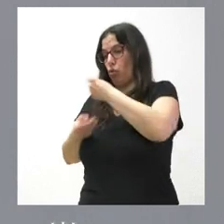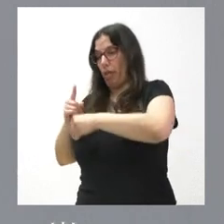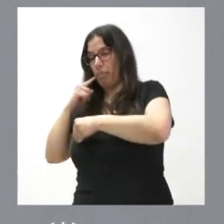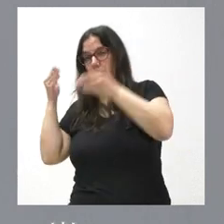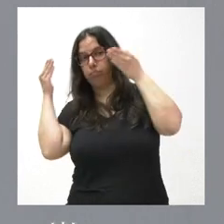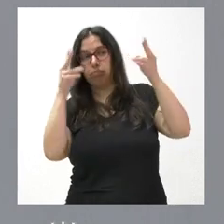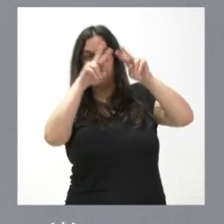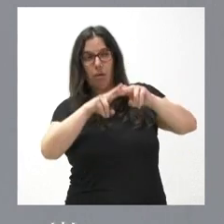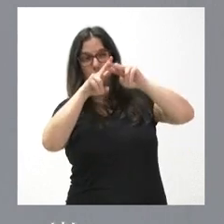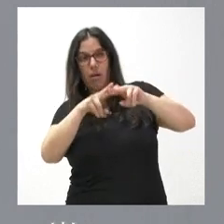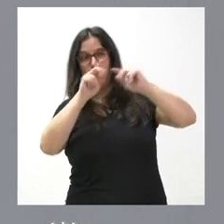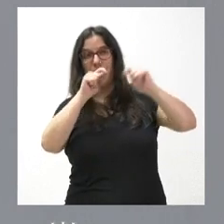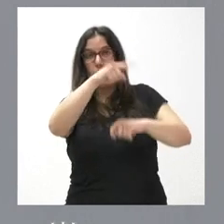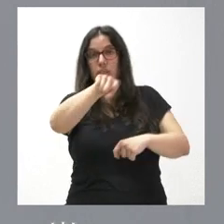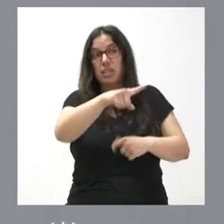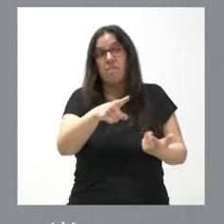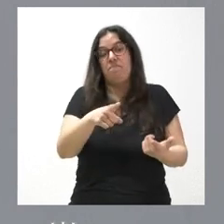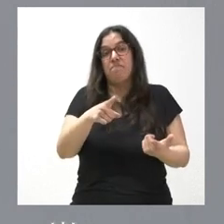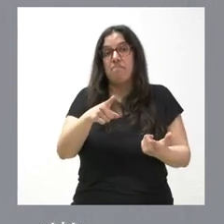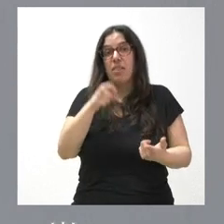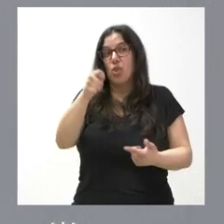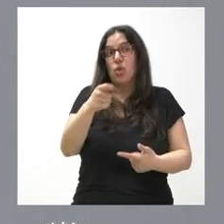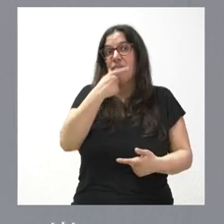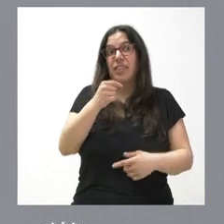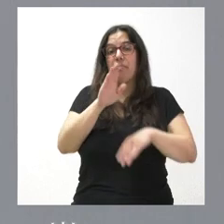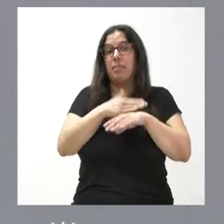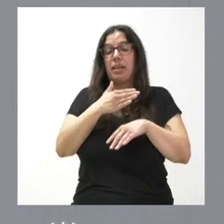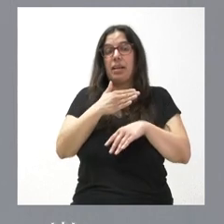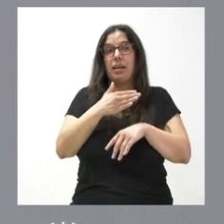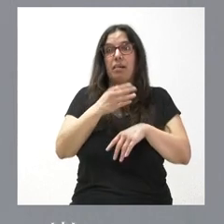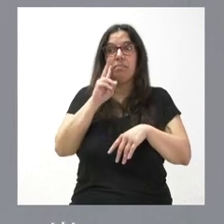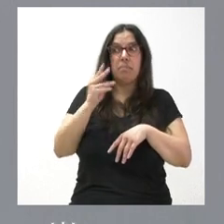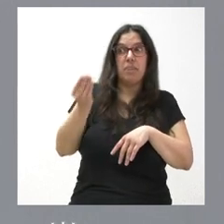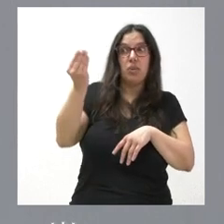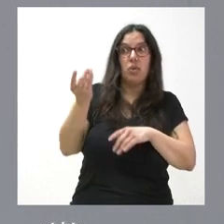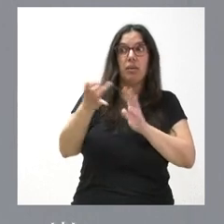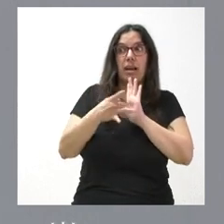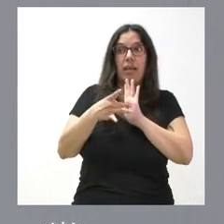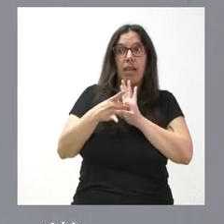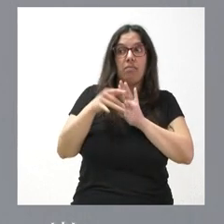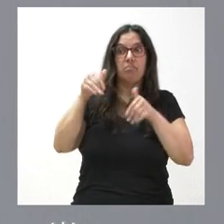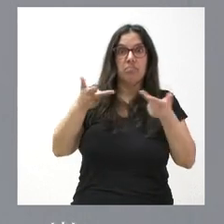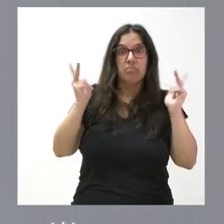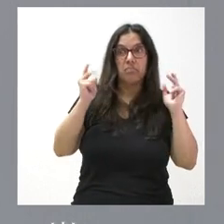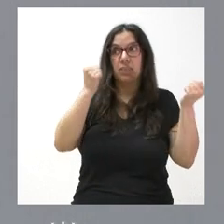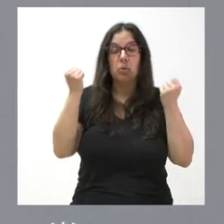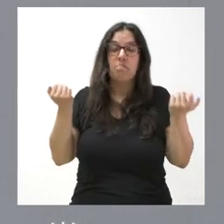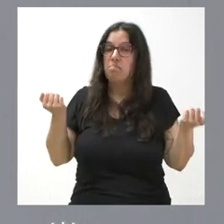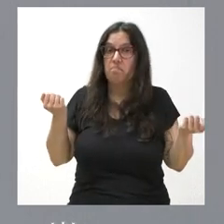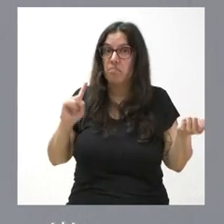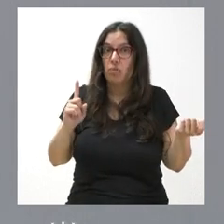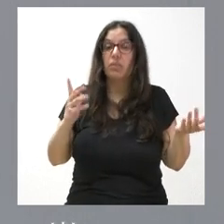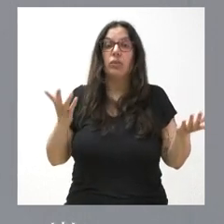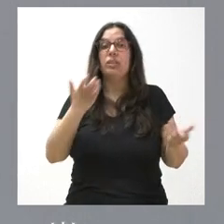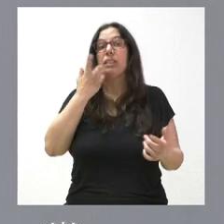contribuye a que las cosas vayan en la idea de mejorar la calidad que todos buscamos en las instituciones. Y, por tanto, para